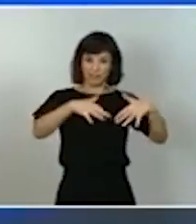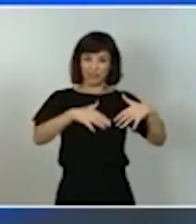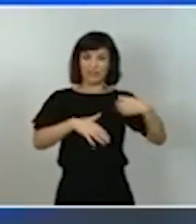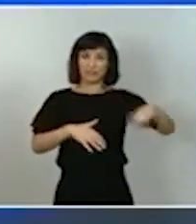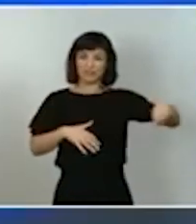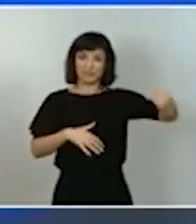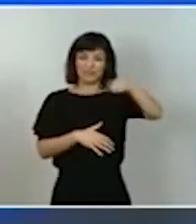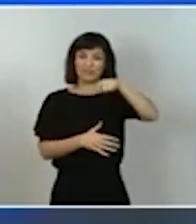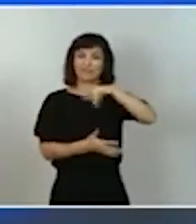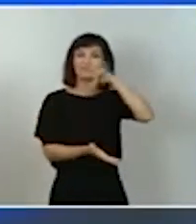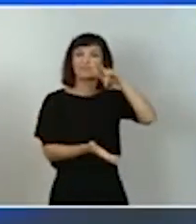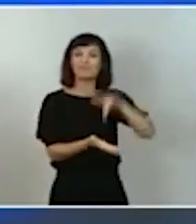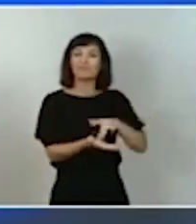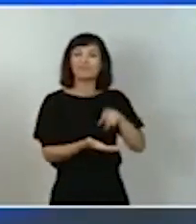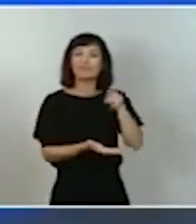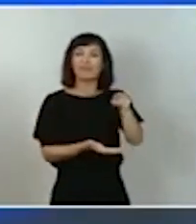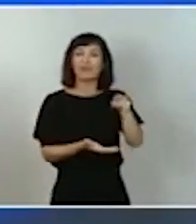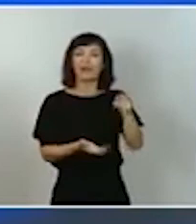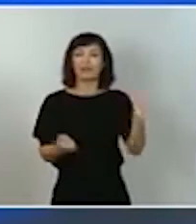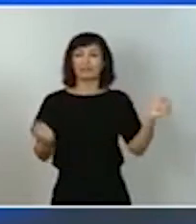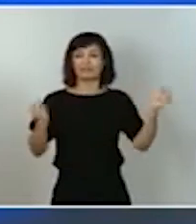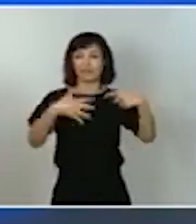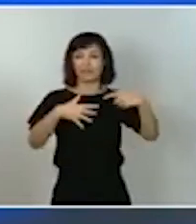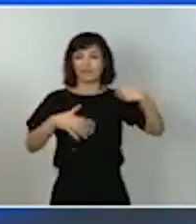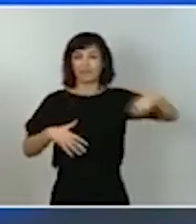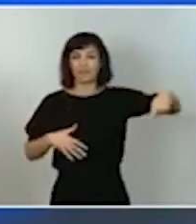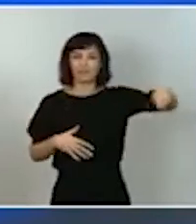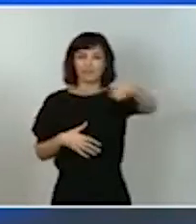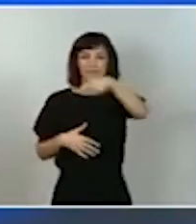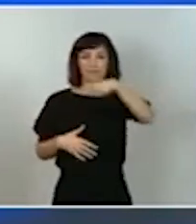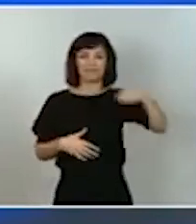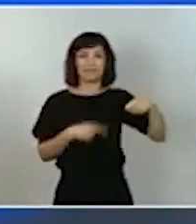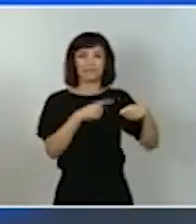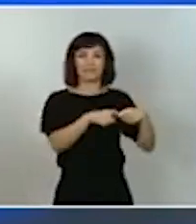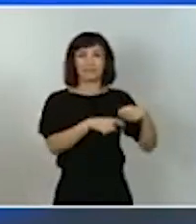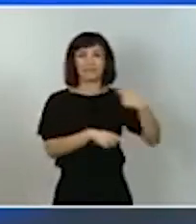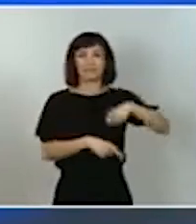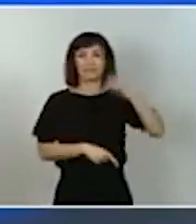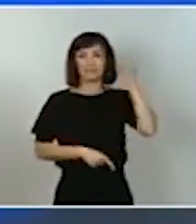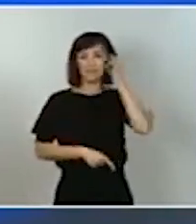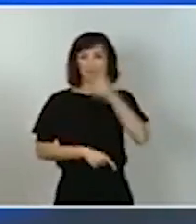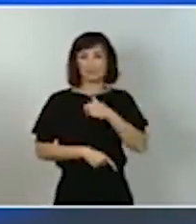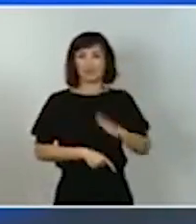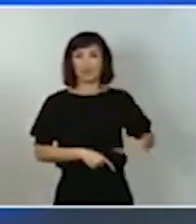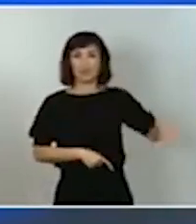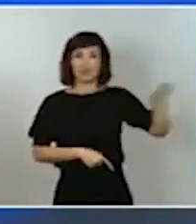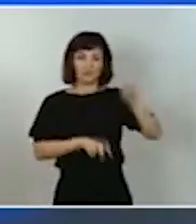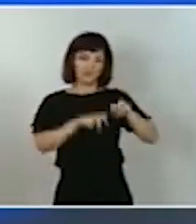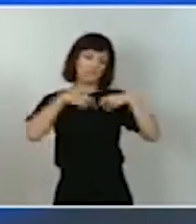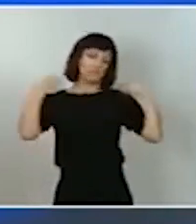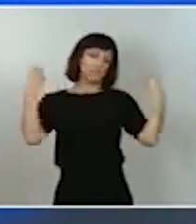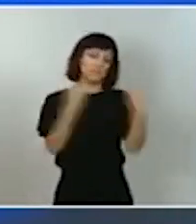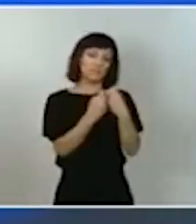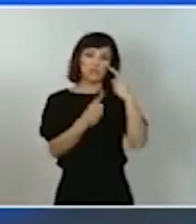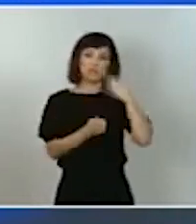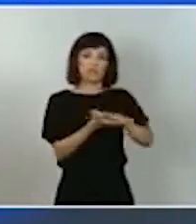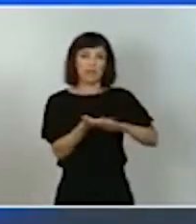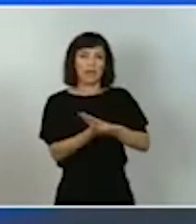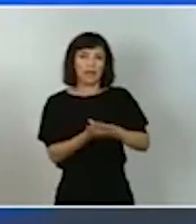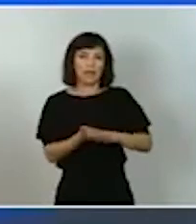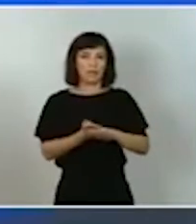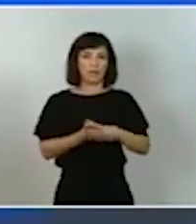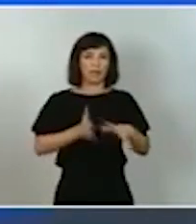conferencia de presidentes con la presidenta de la comisión europea para abordar la gestión de los fondos con todos los